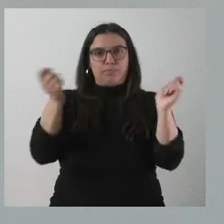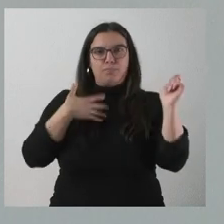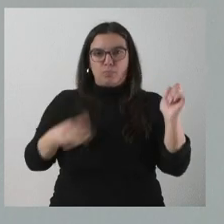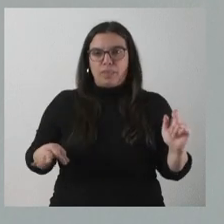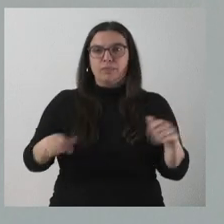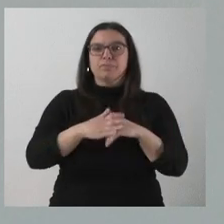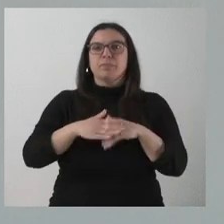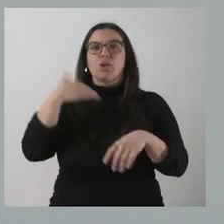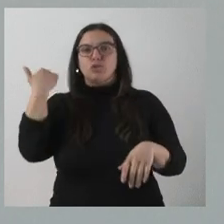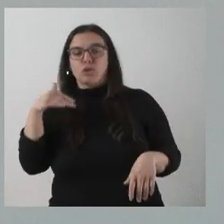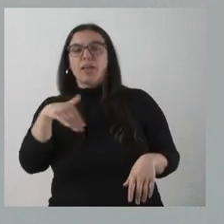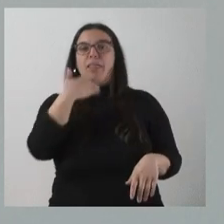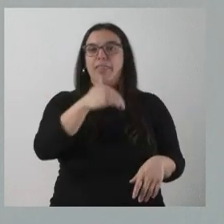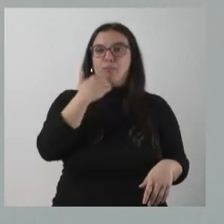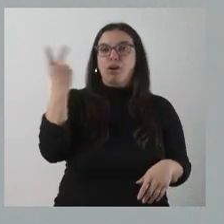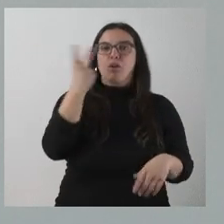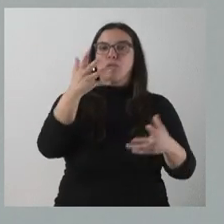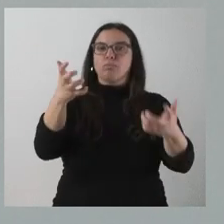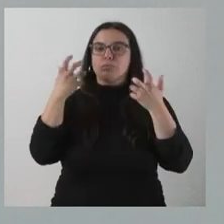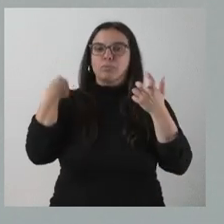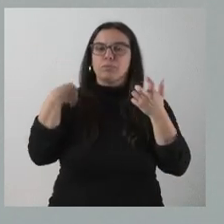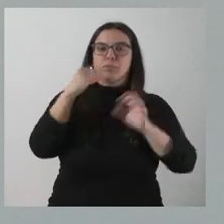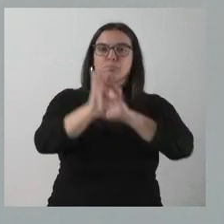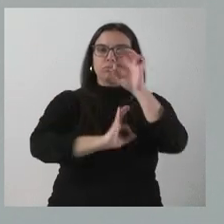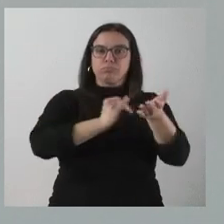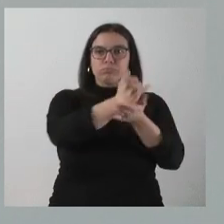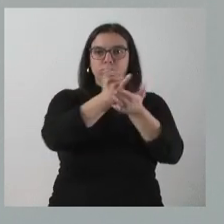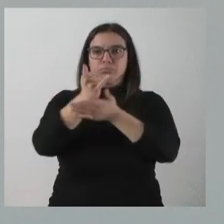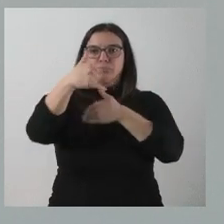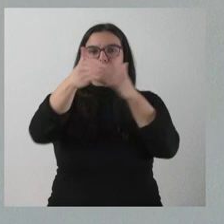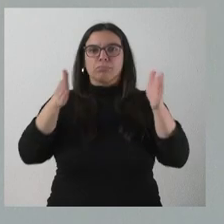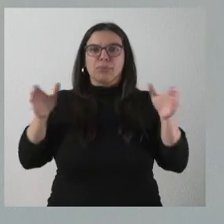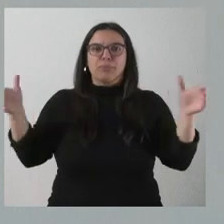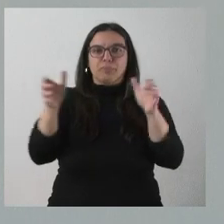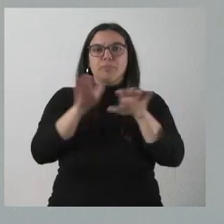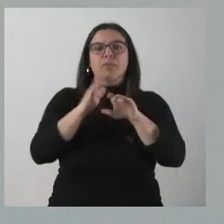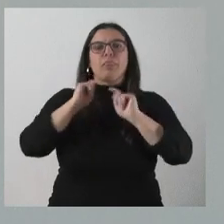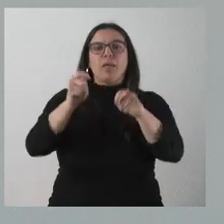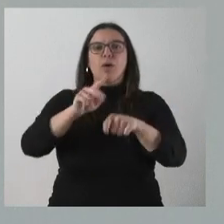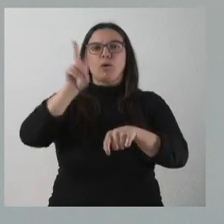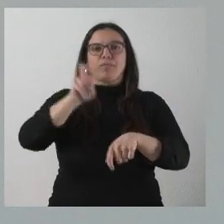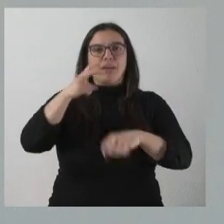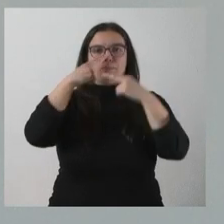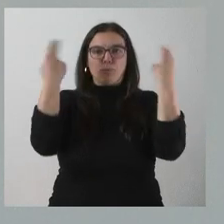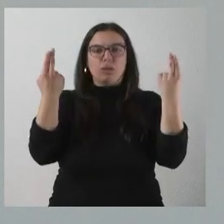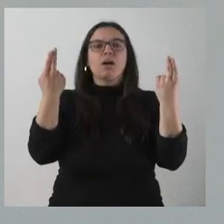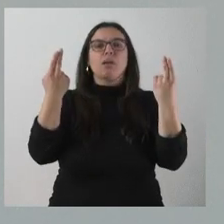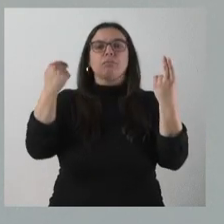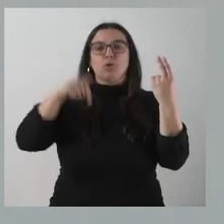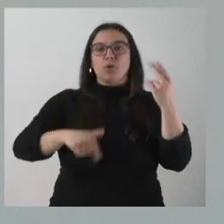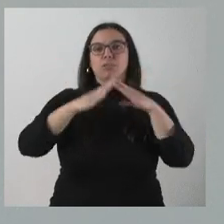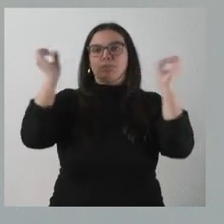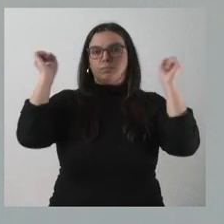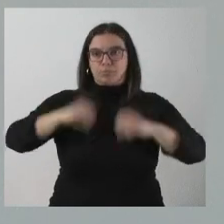y Zamora beneficiadas de estas obras de concentración parcelaria cuya declaración de utilidad pública se ha acordado en la mañana de